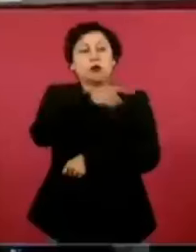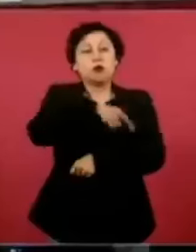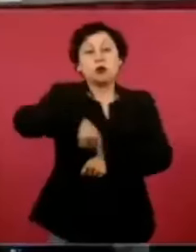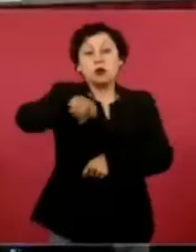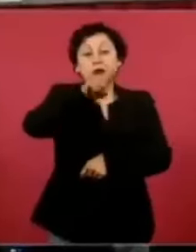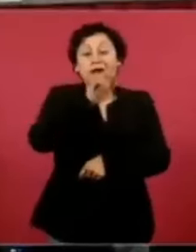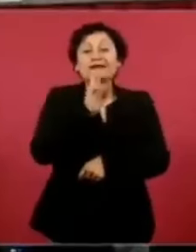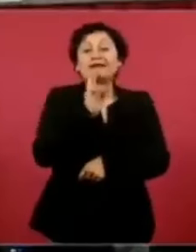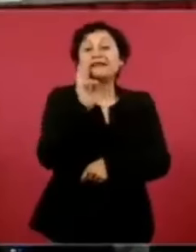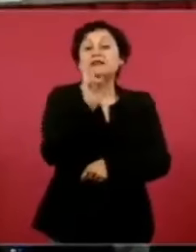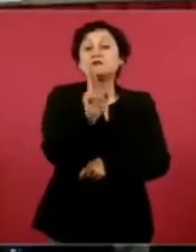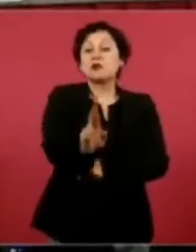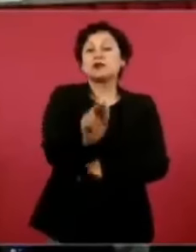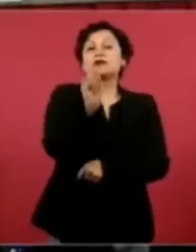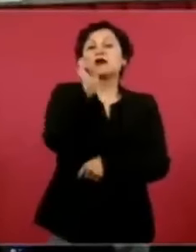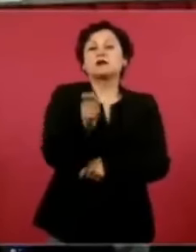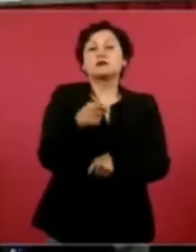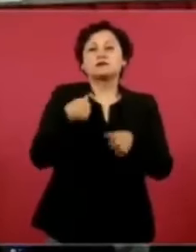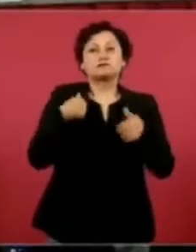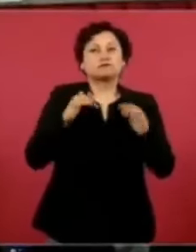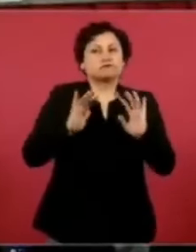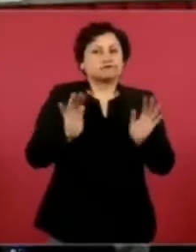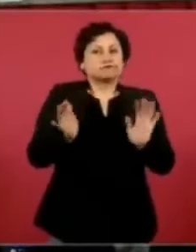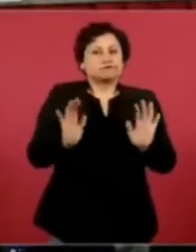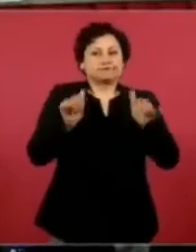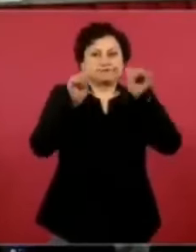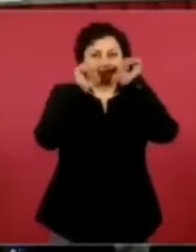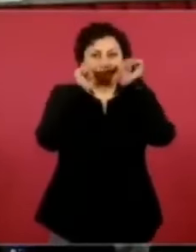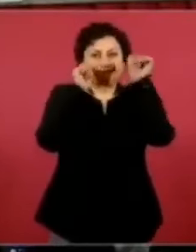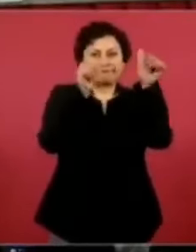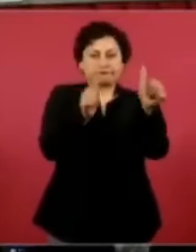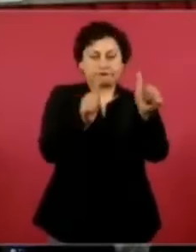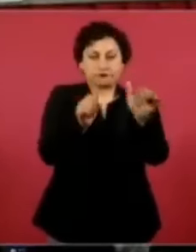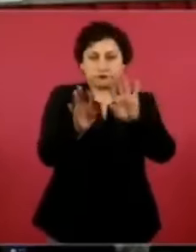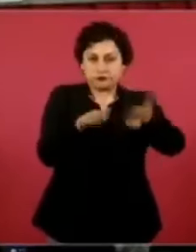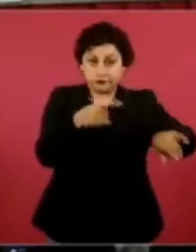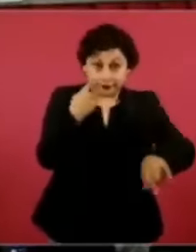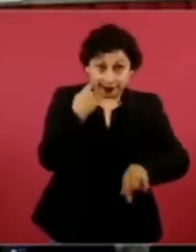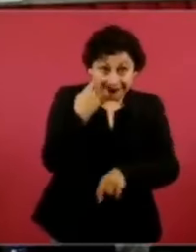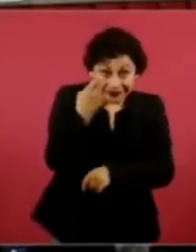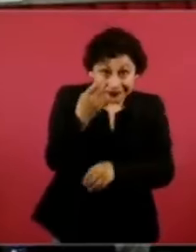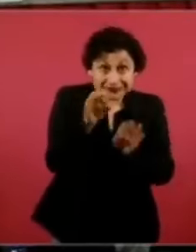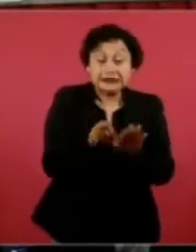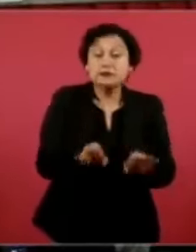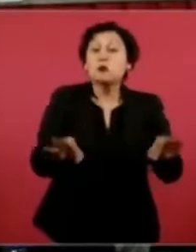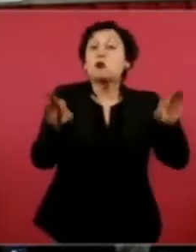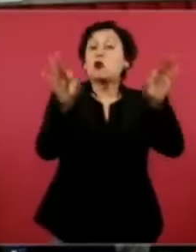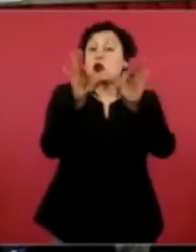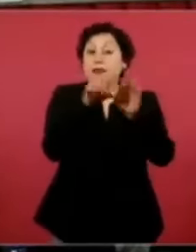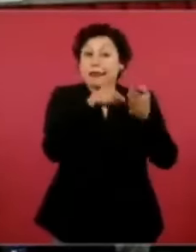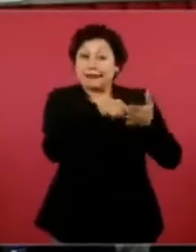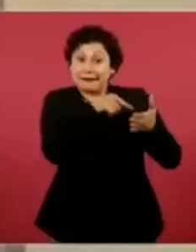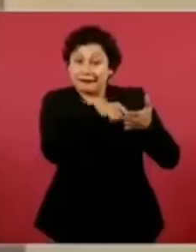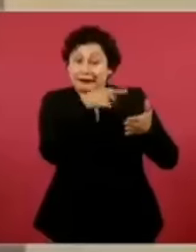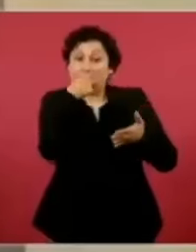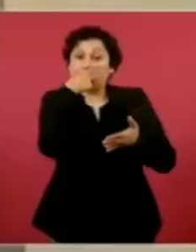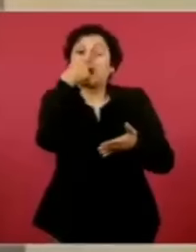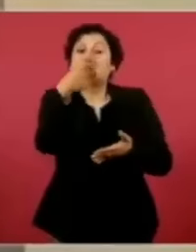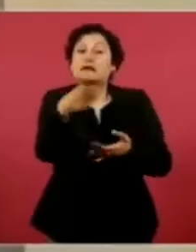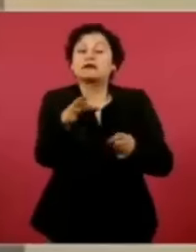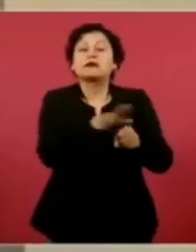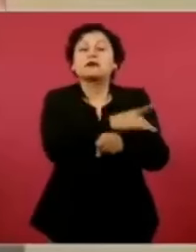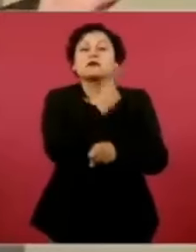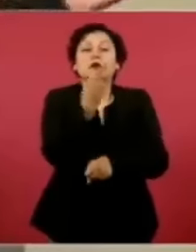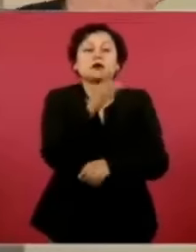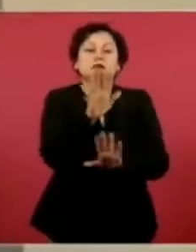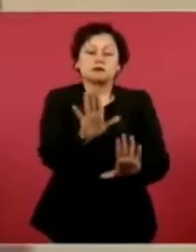también es importante esto, no todos los jueces son